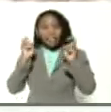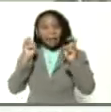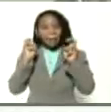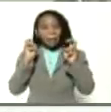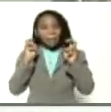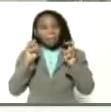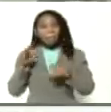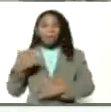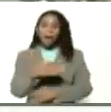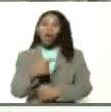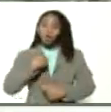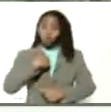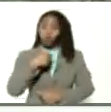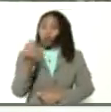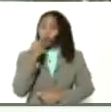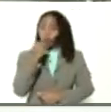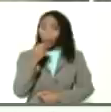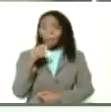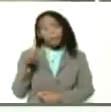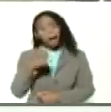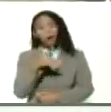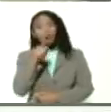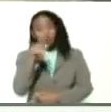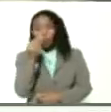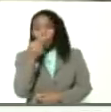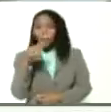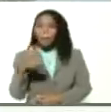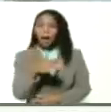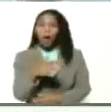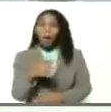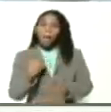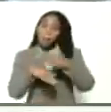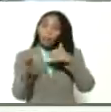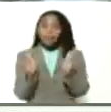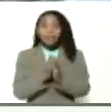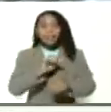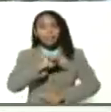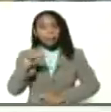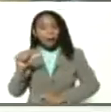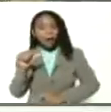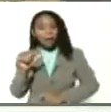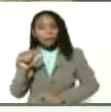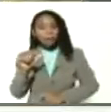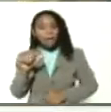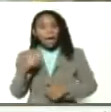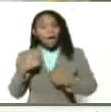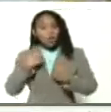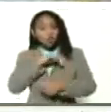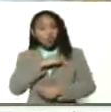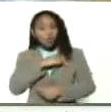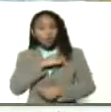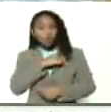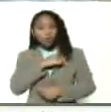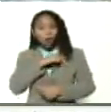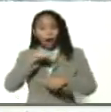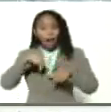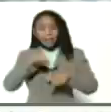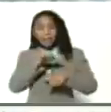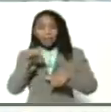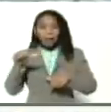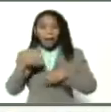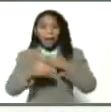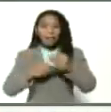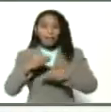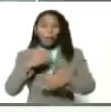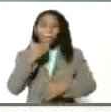Yo como pescado, tú comes pescado. Ahora, vamos a la Semana Santa, Alaya. Estamos toda esta semana y la semana